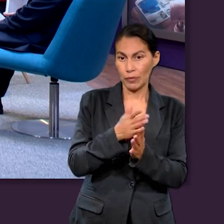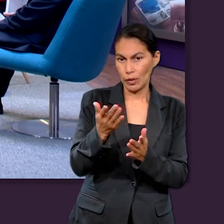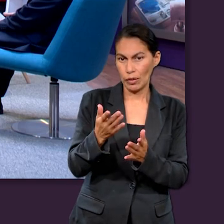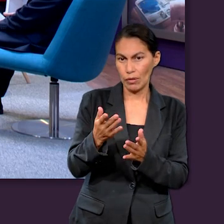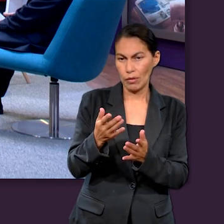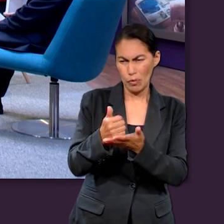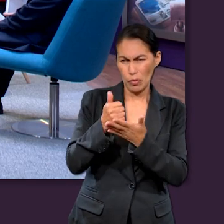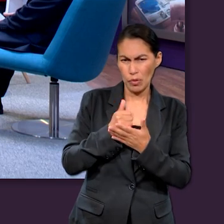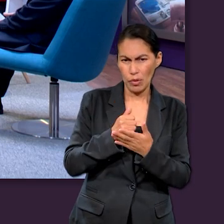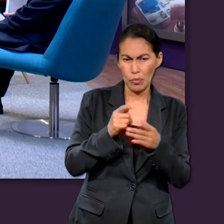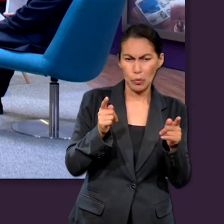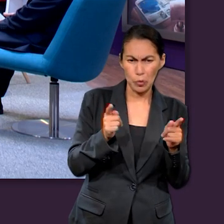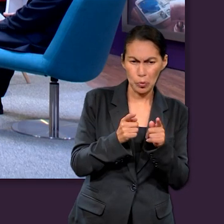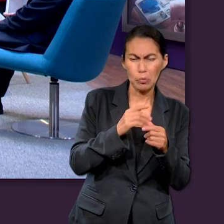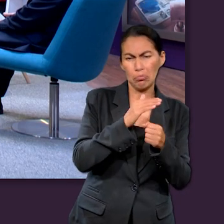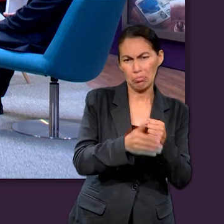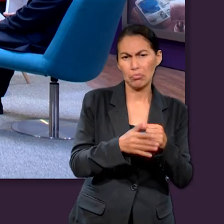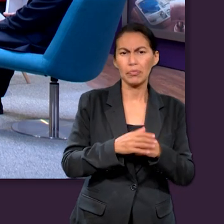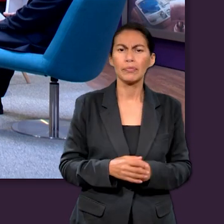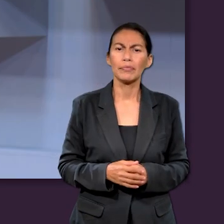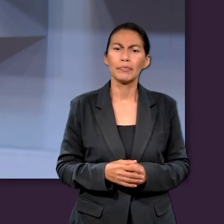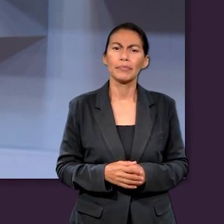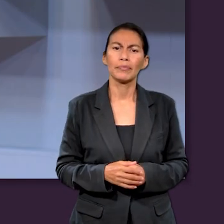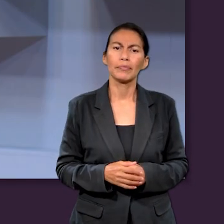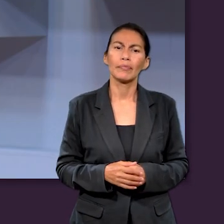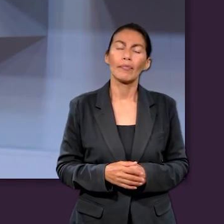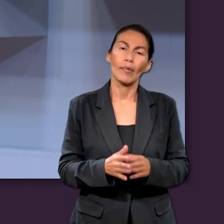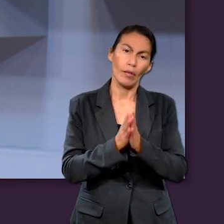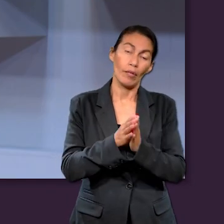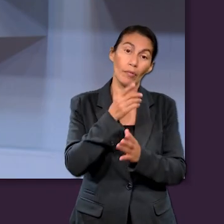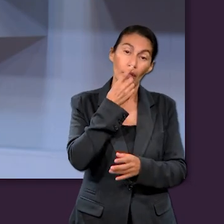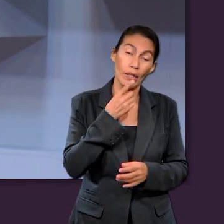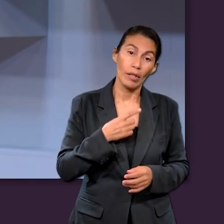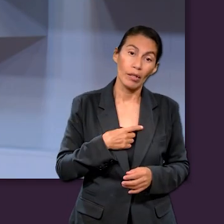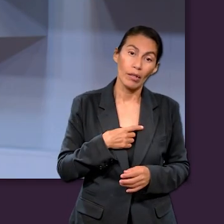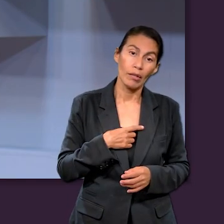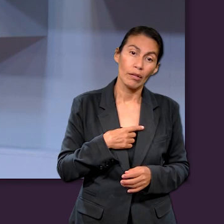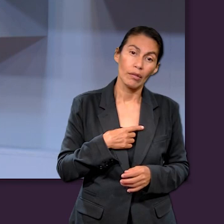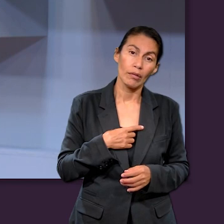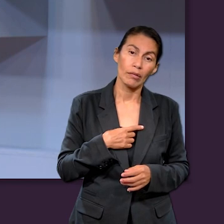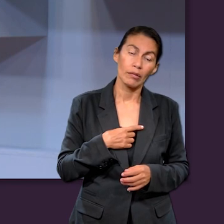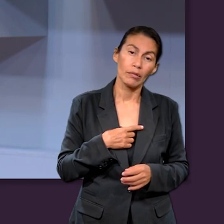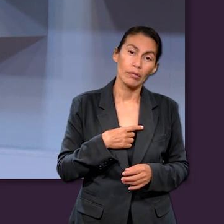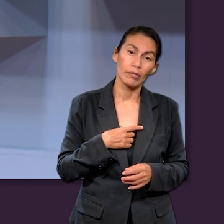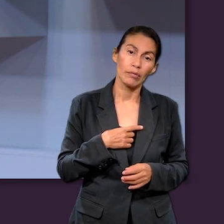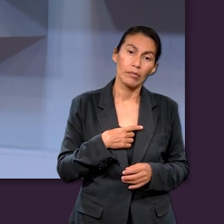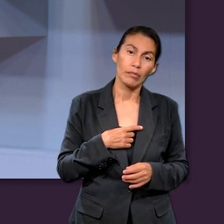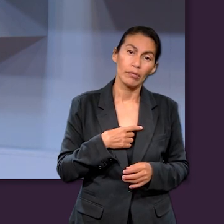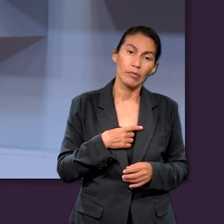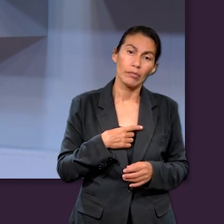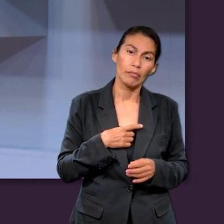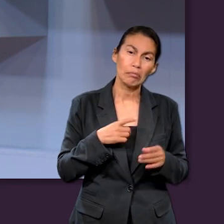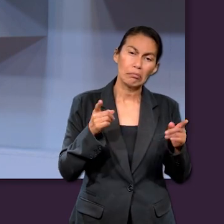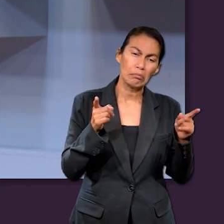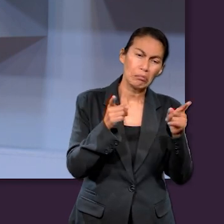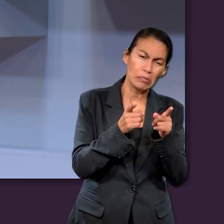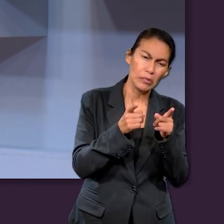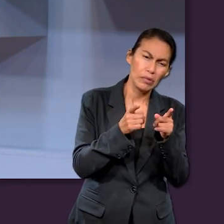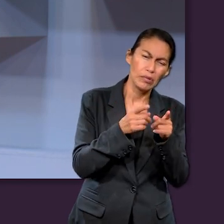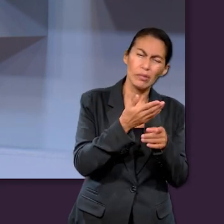me ayuden para ir concluyendo a decirme brevemente lo que